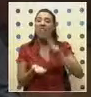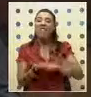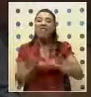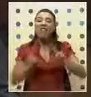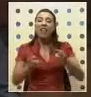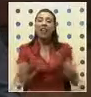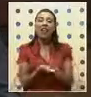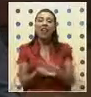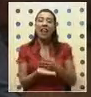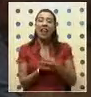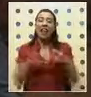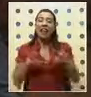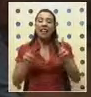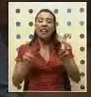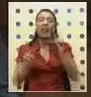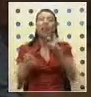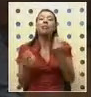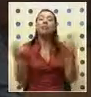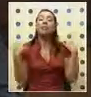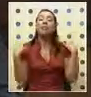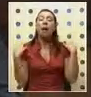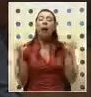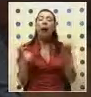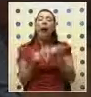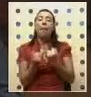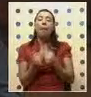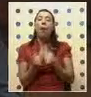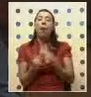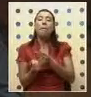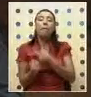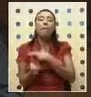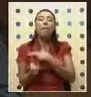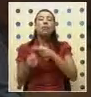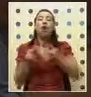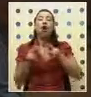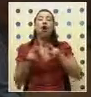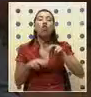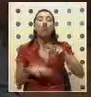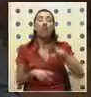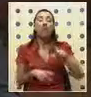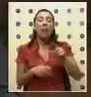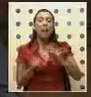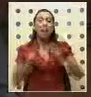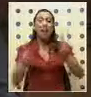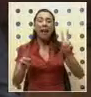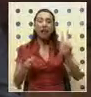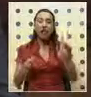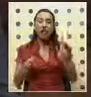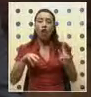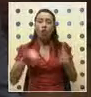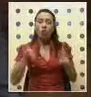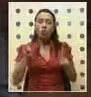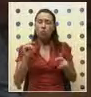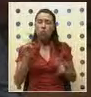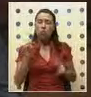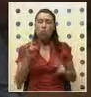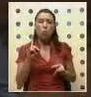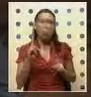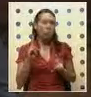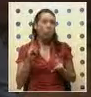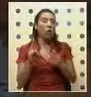Reconciliación que percibió su amigo y también premio Nobel de la Paz, arzobispo Desmond Tutu. Al terminar su mandato en el 99,